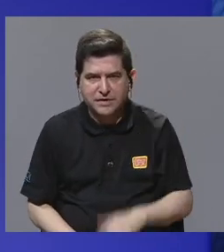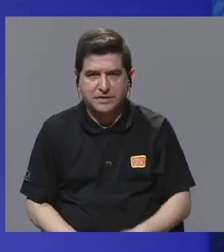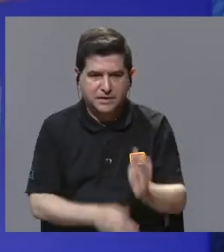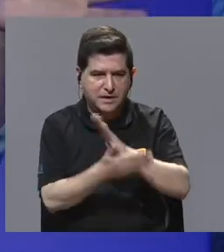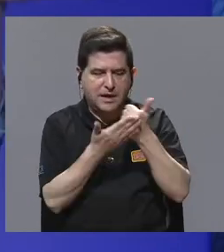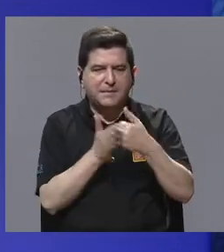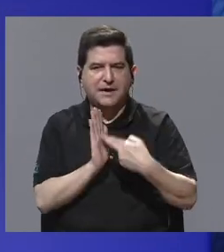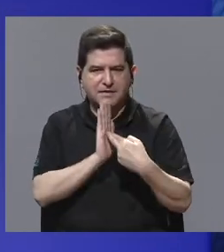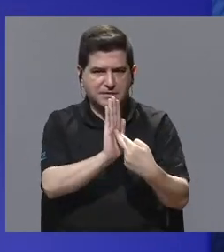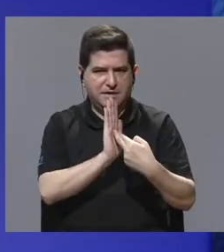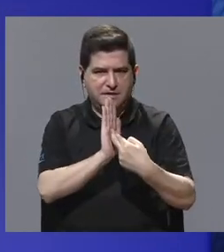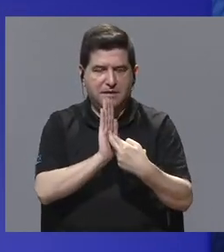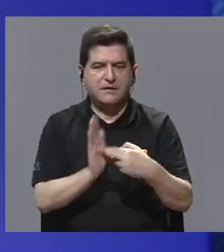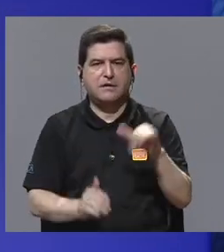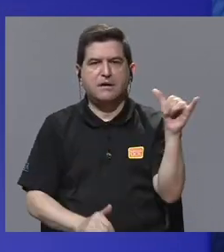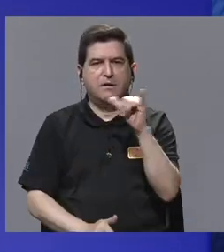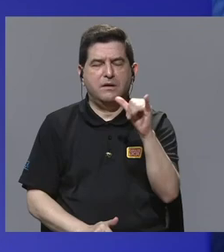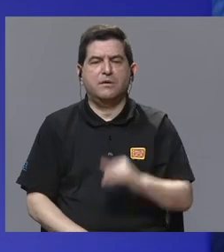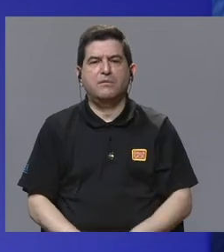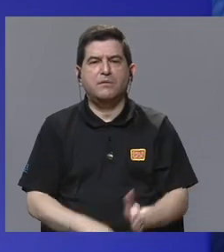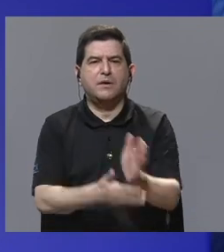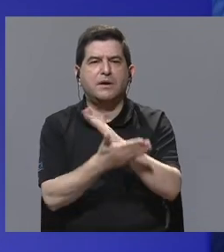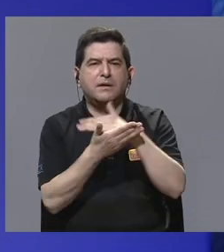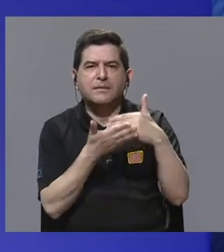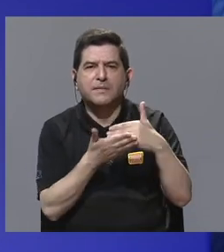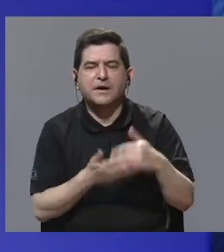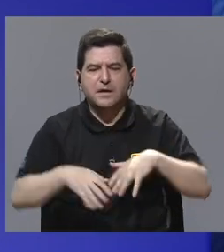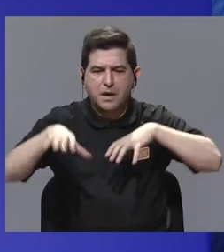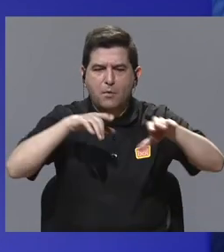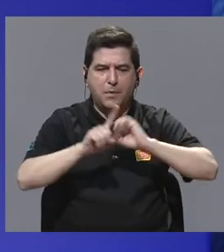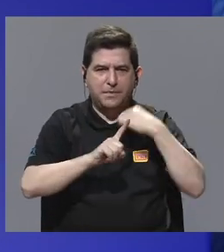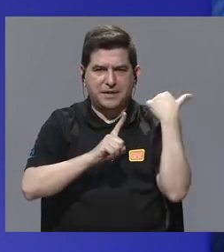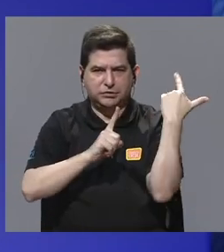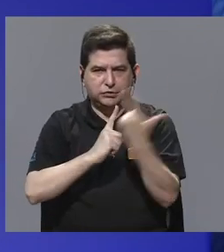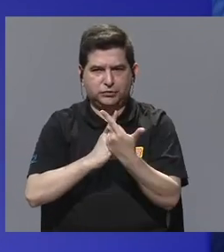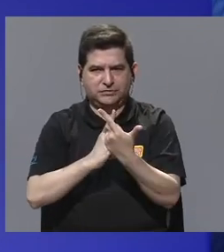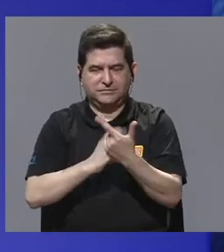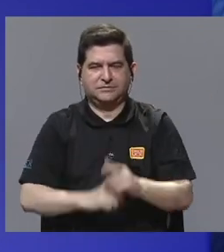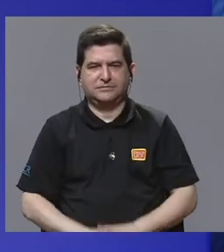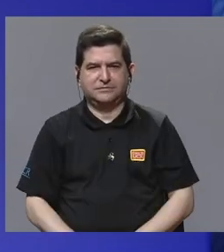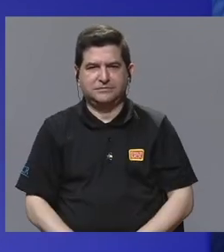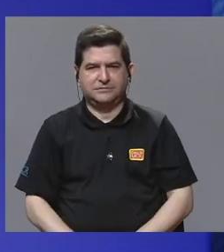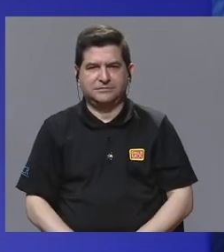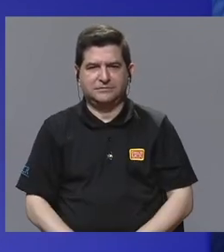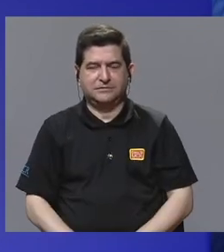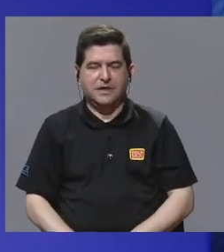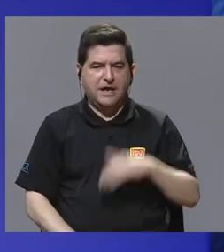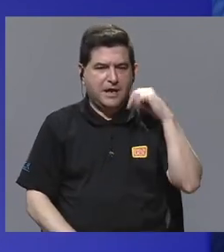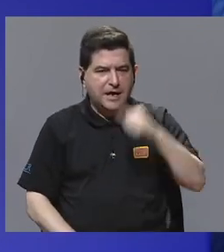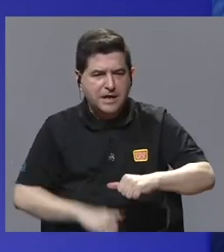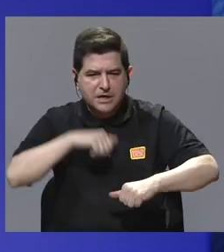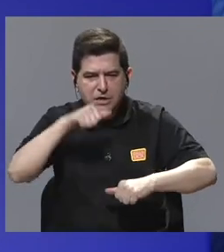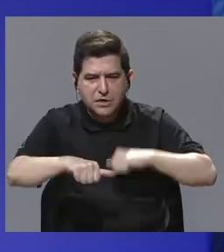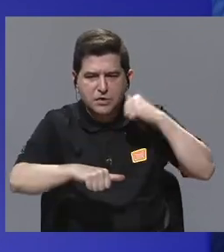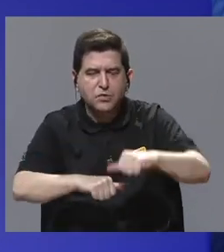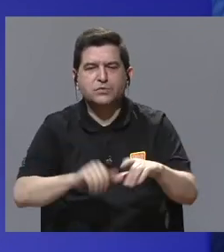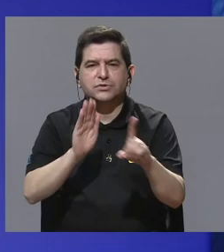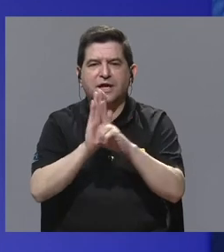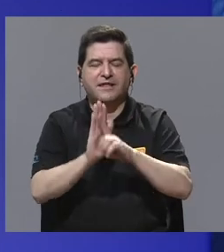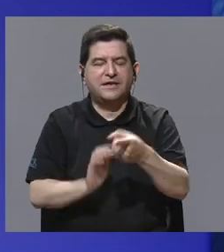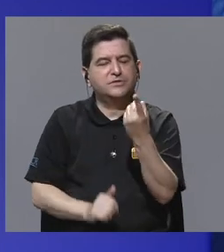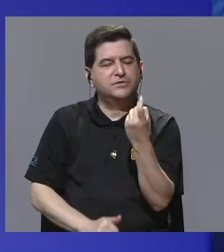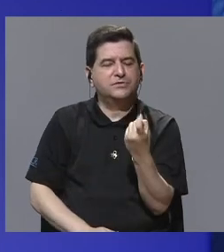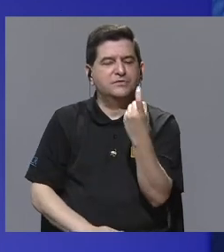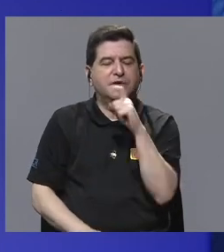la parte representativa como en la parte de los movimientos sociales para luchar por los derechos que hacen